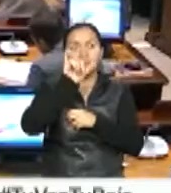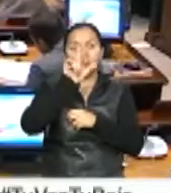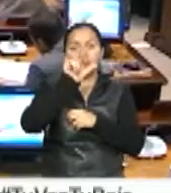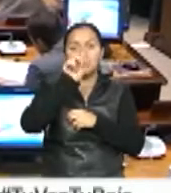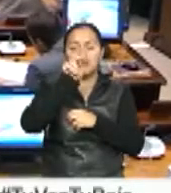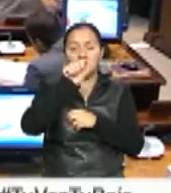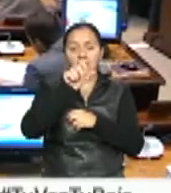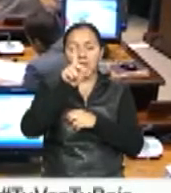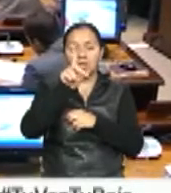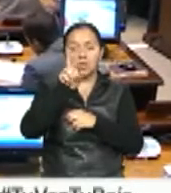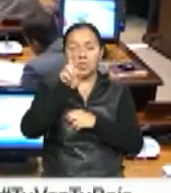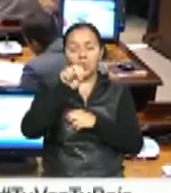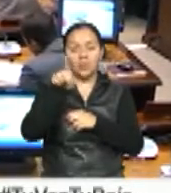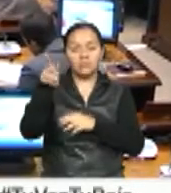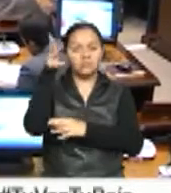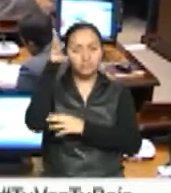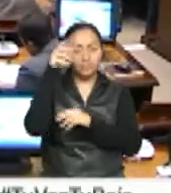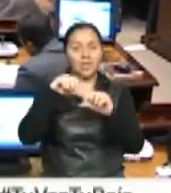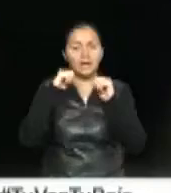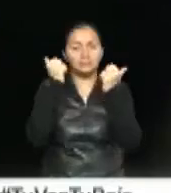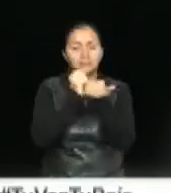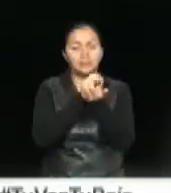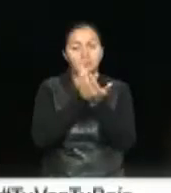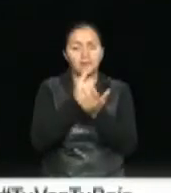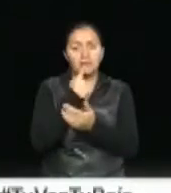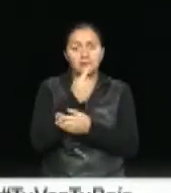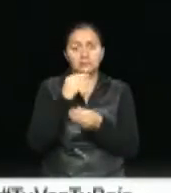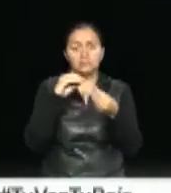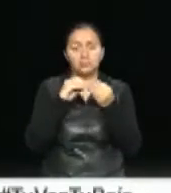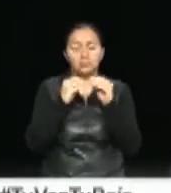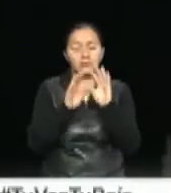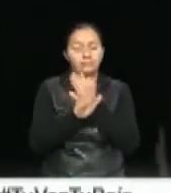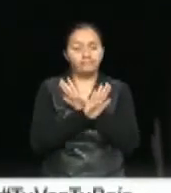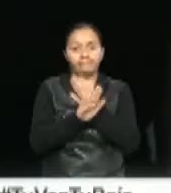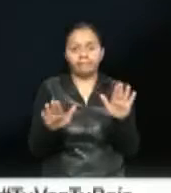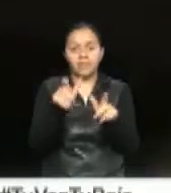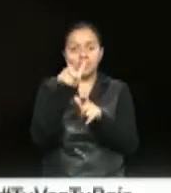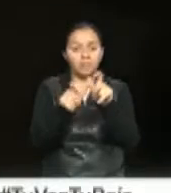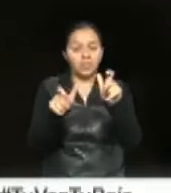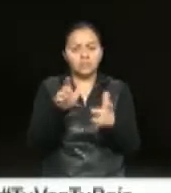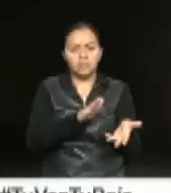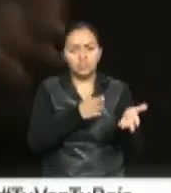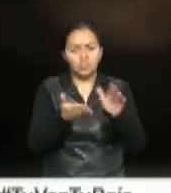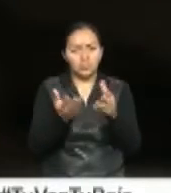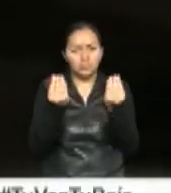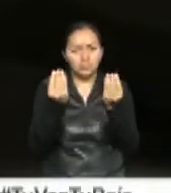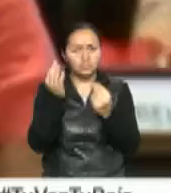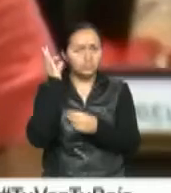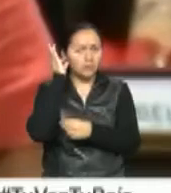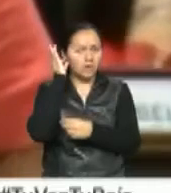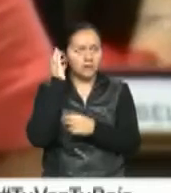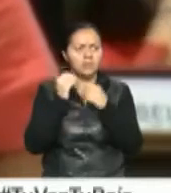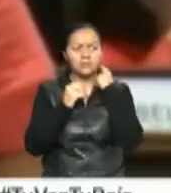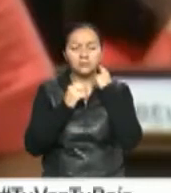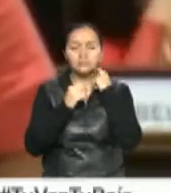expuso en el Pleno de la Asamblea cifras estremecedoras de mujeres que mueren de forma violenta en nuestro país. En